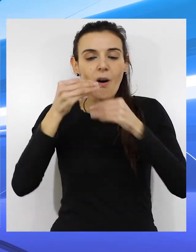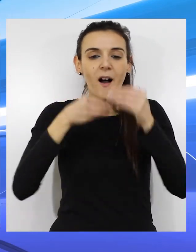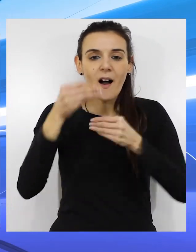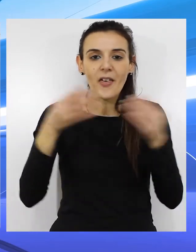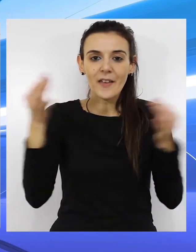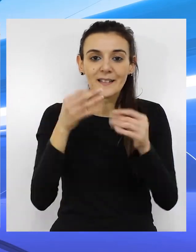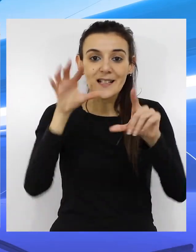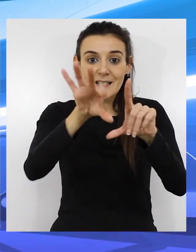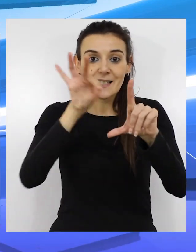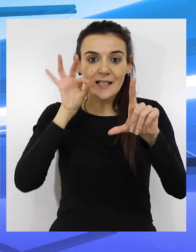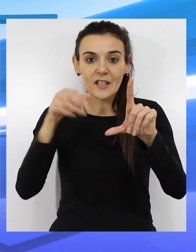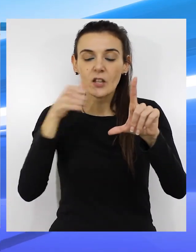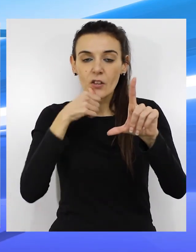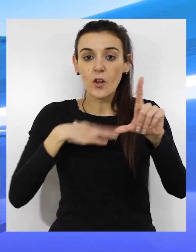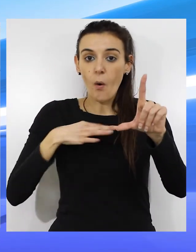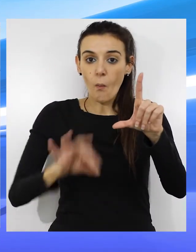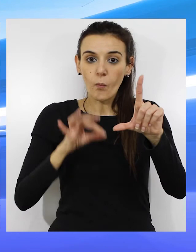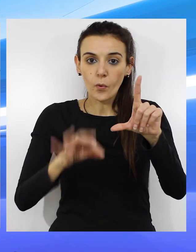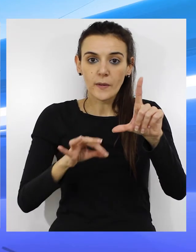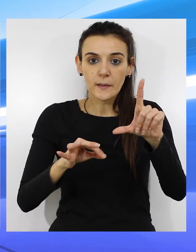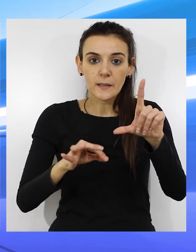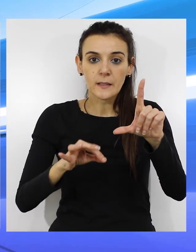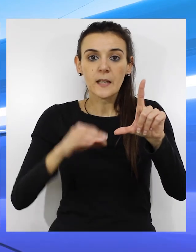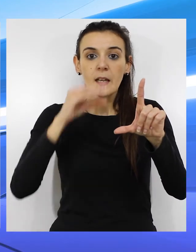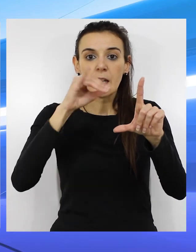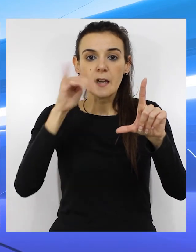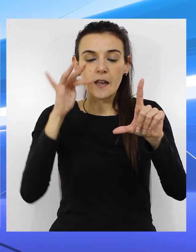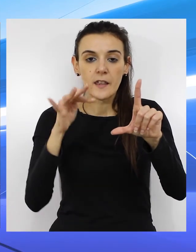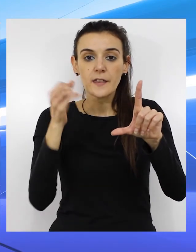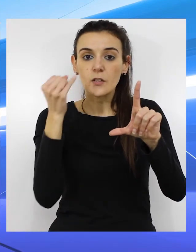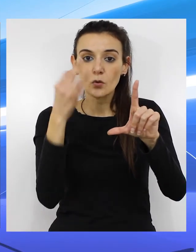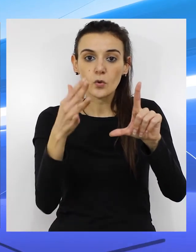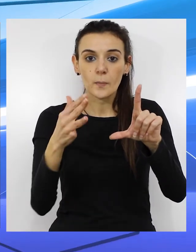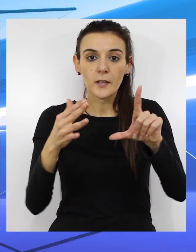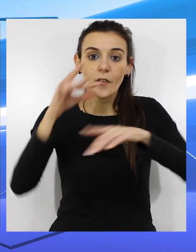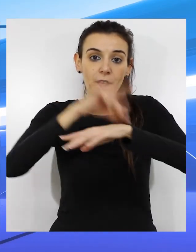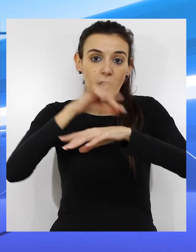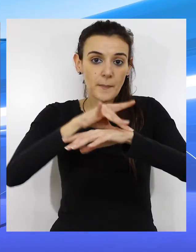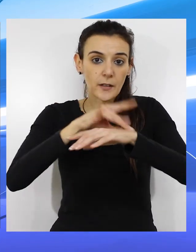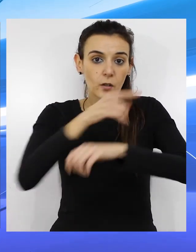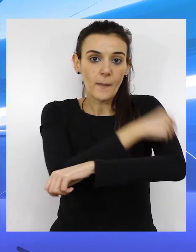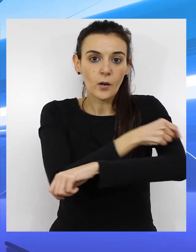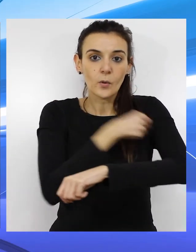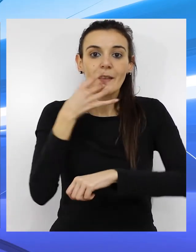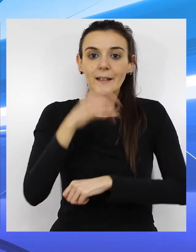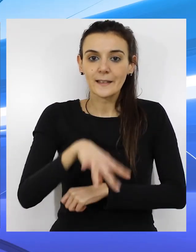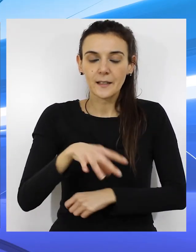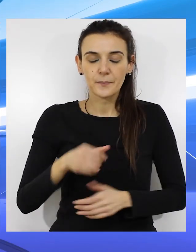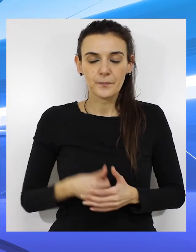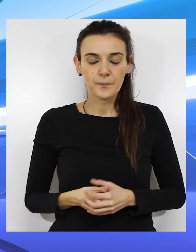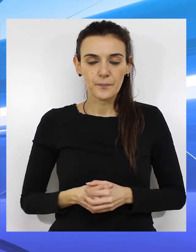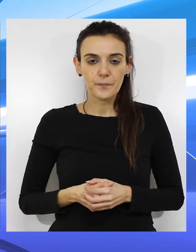que hay que hacer es seleccionar Ceuta y poner el zip de la tarjeta sanitaria de quien vaya a ser vacunado.